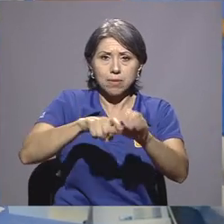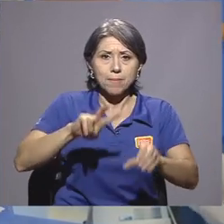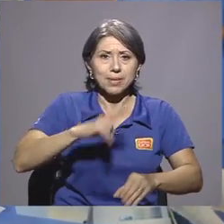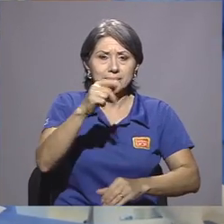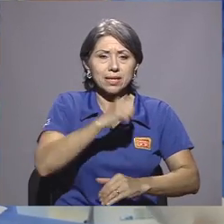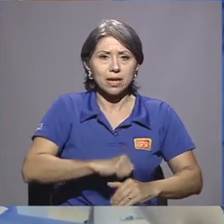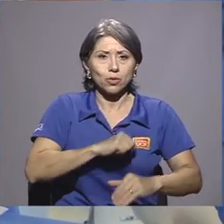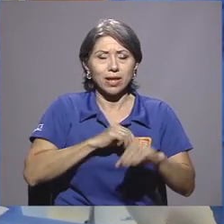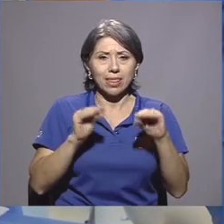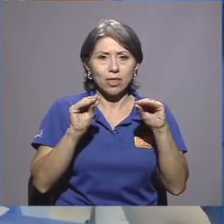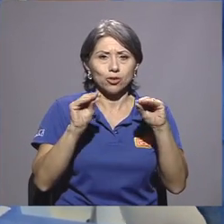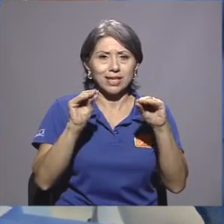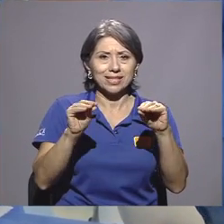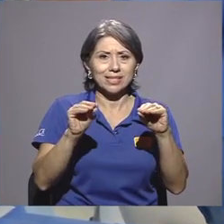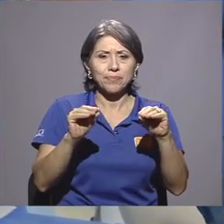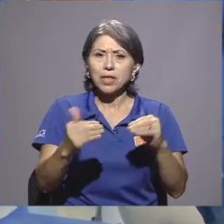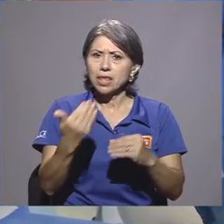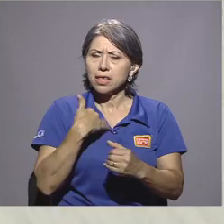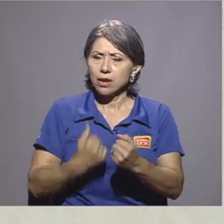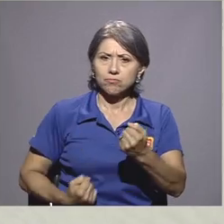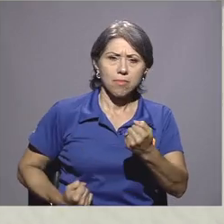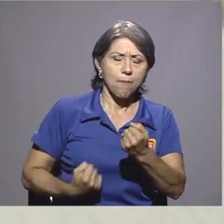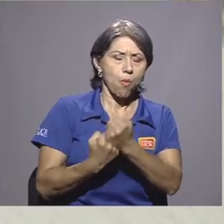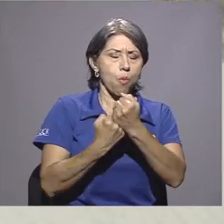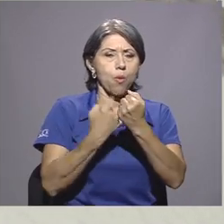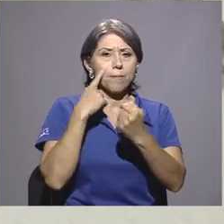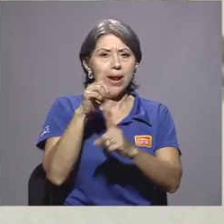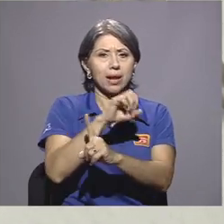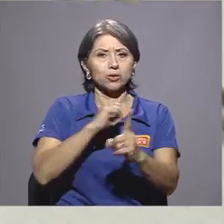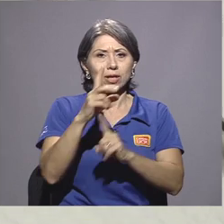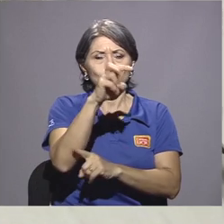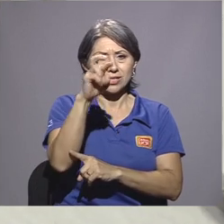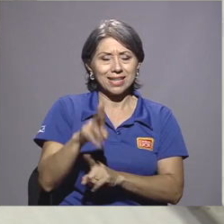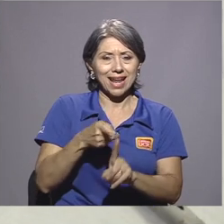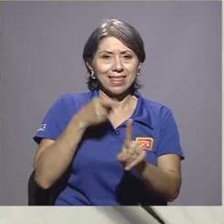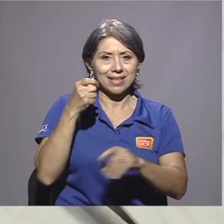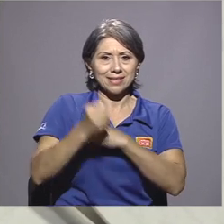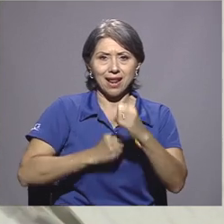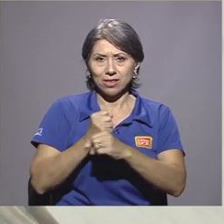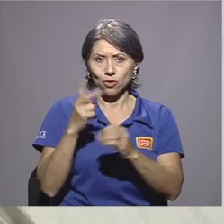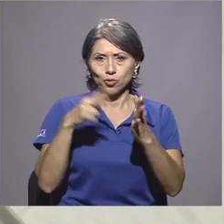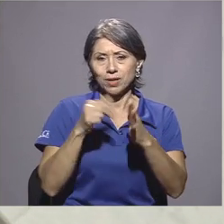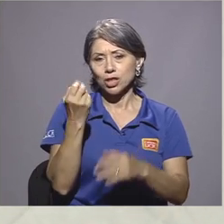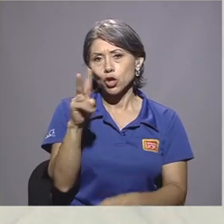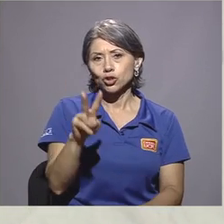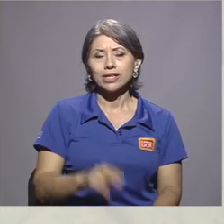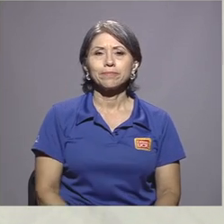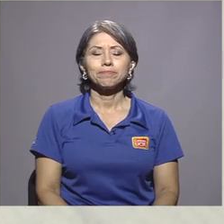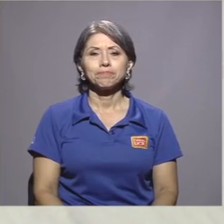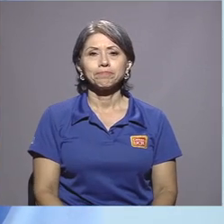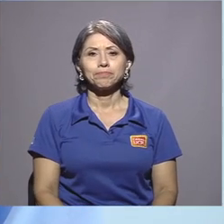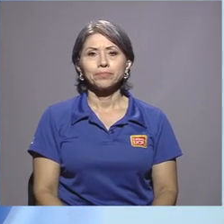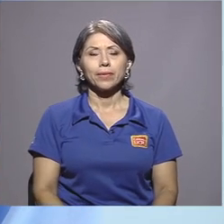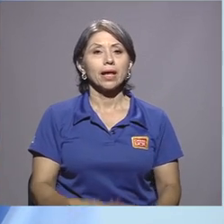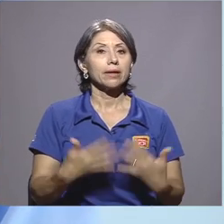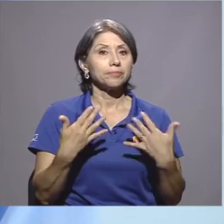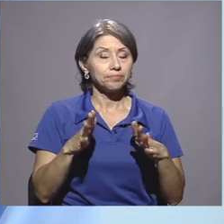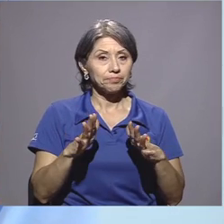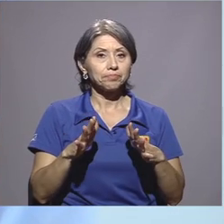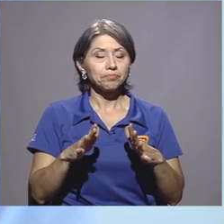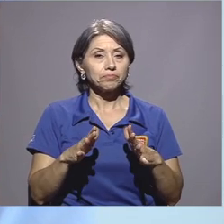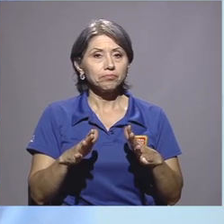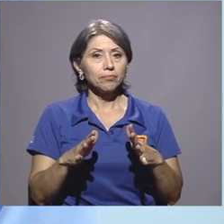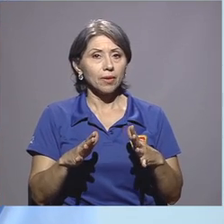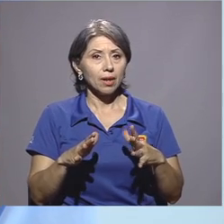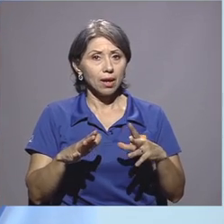Vicerrectoría de Docencia y brinda un alto aporte a la sociedad costarricense desde el 2012. Este especialista